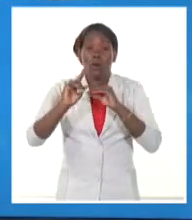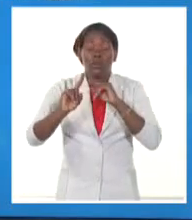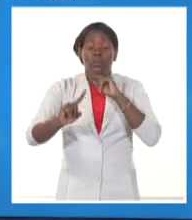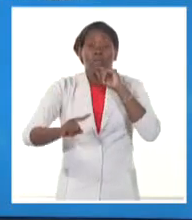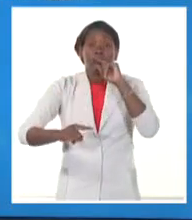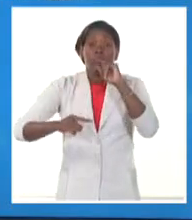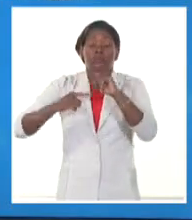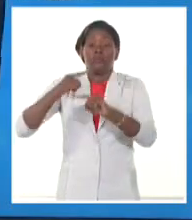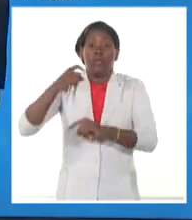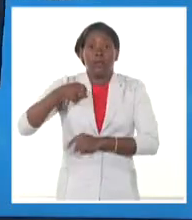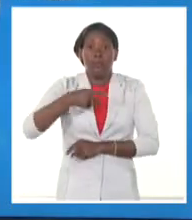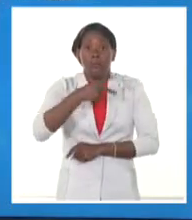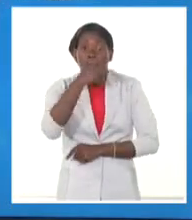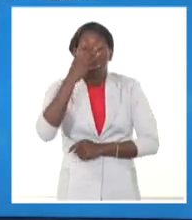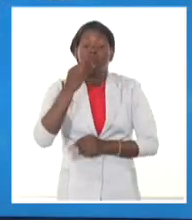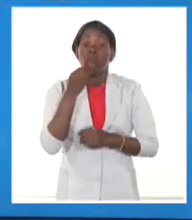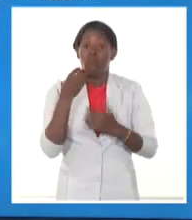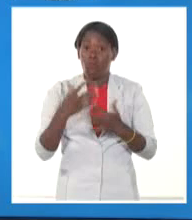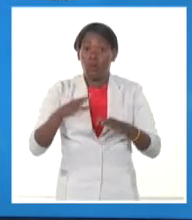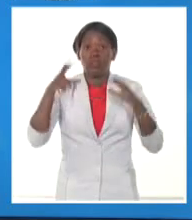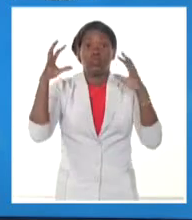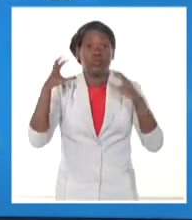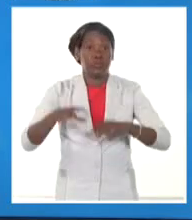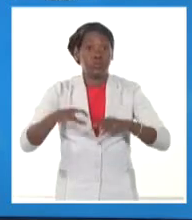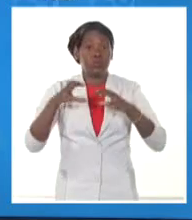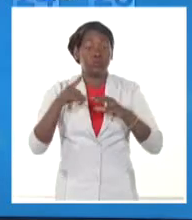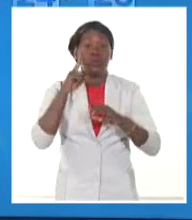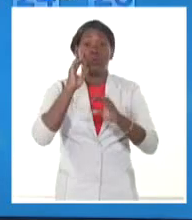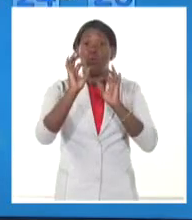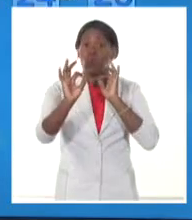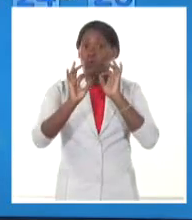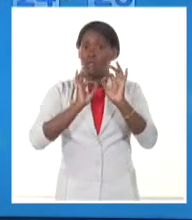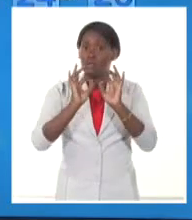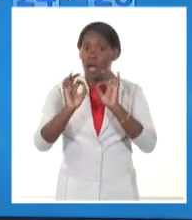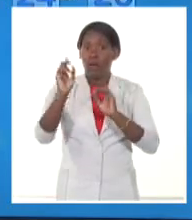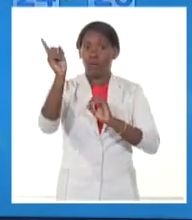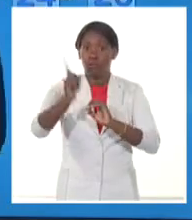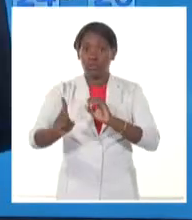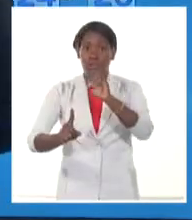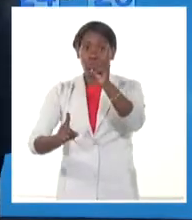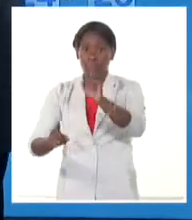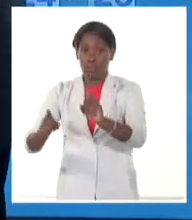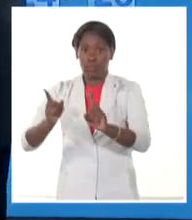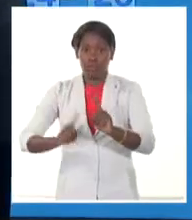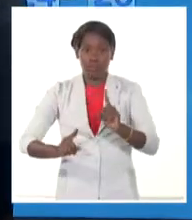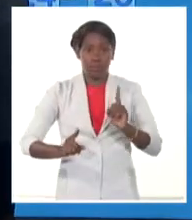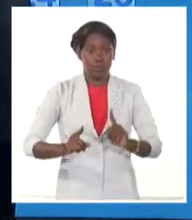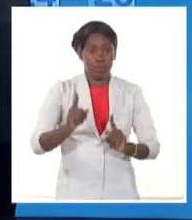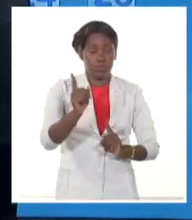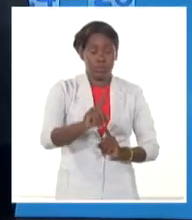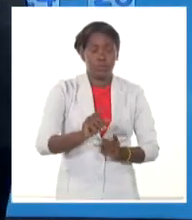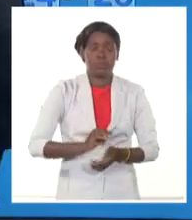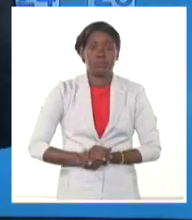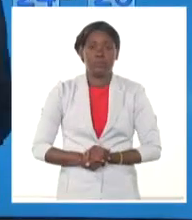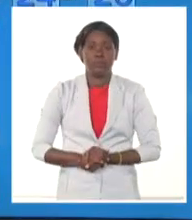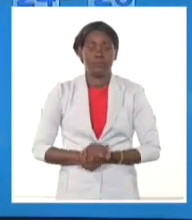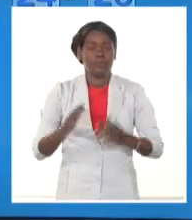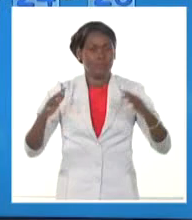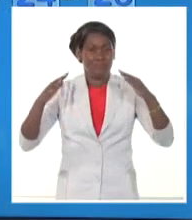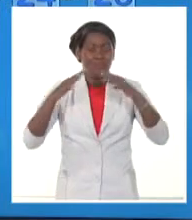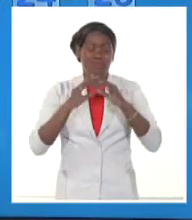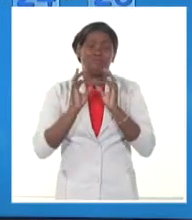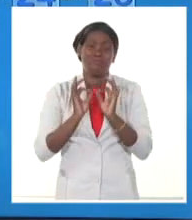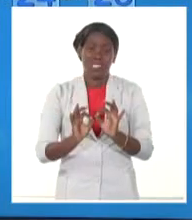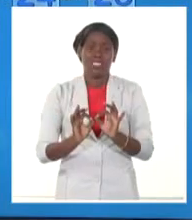fuertes en algunas localidades. Cuidado con las descargas eléctricas. La temperatura, bueno, la lluvia, nublado, favorece que la temperatura